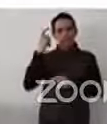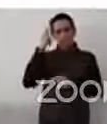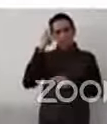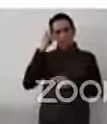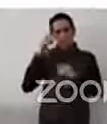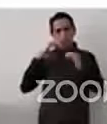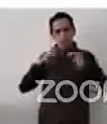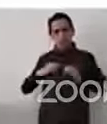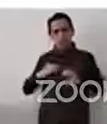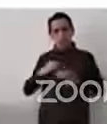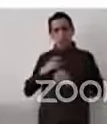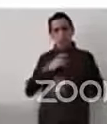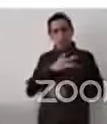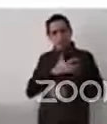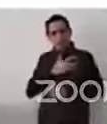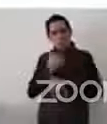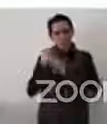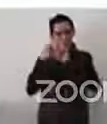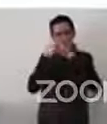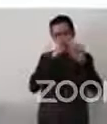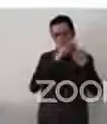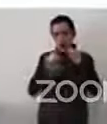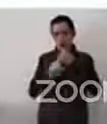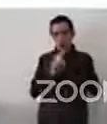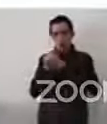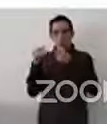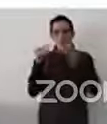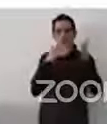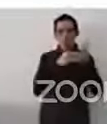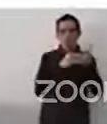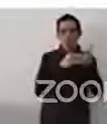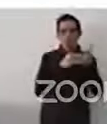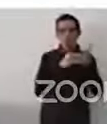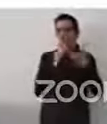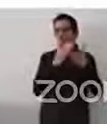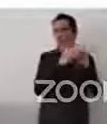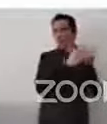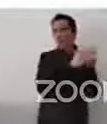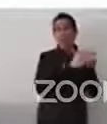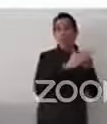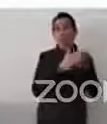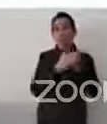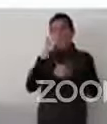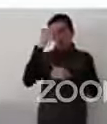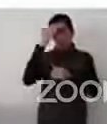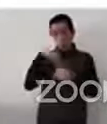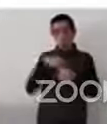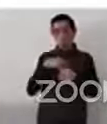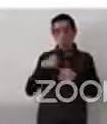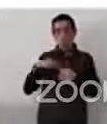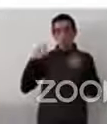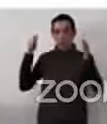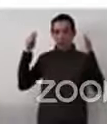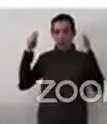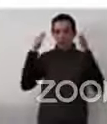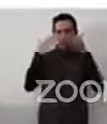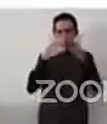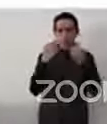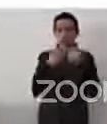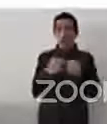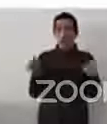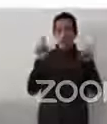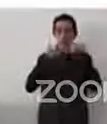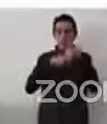hablamos de pasar a un enfoque social y enfoque de derechos humanos y dejar atrás el enfoque medio.